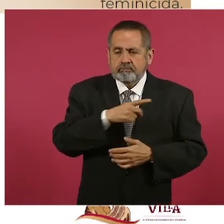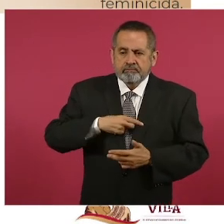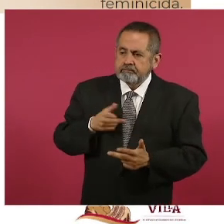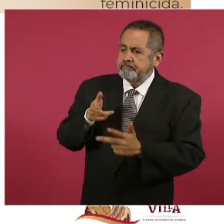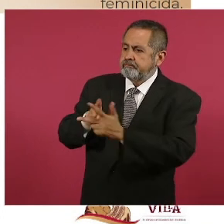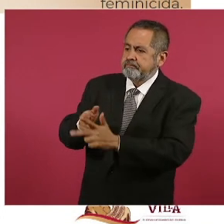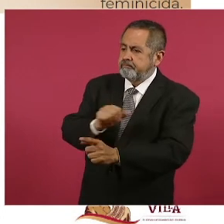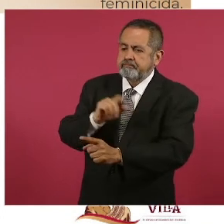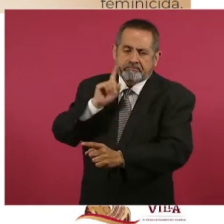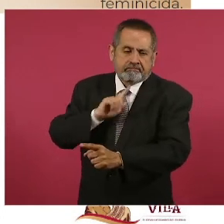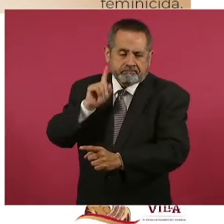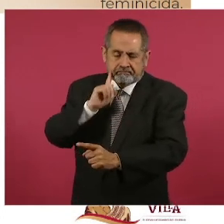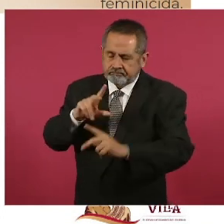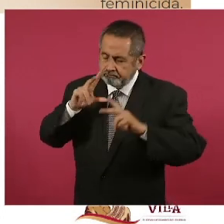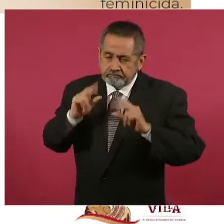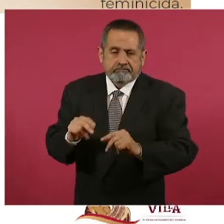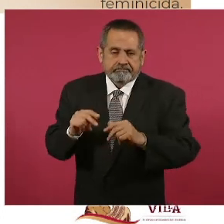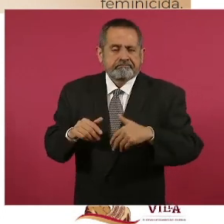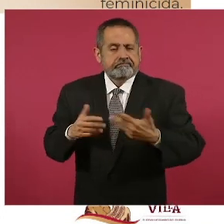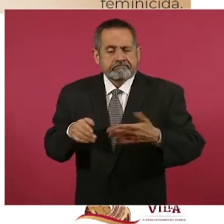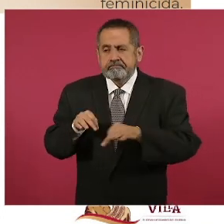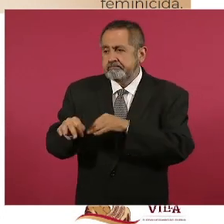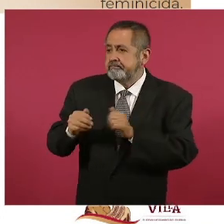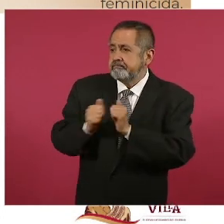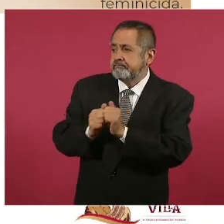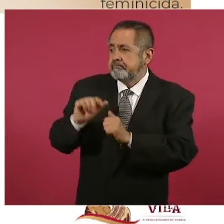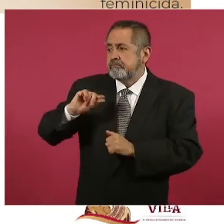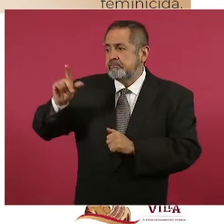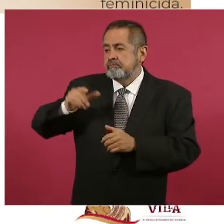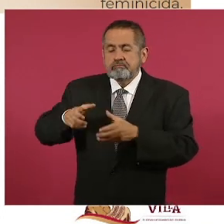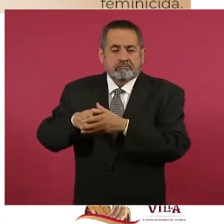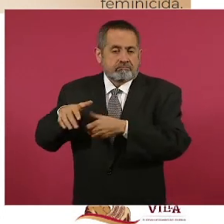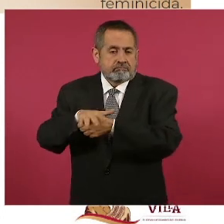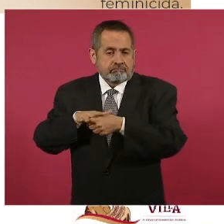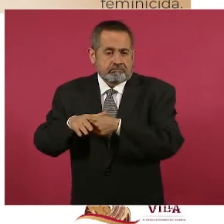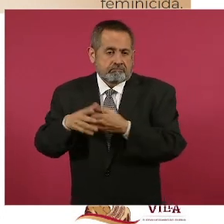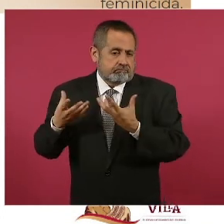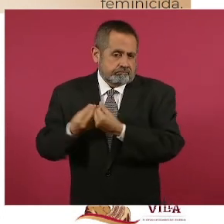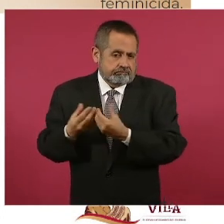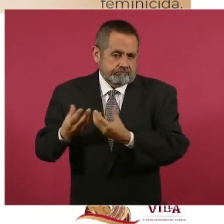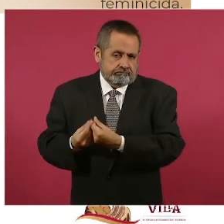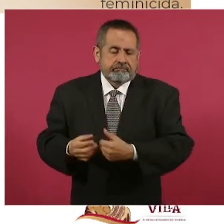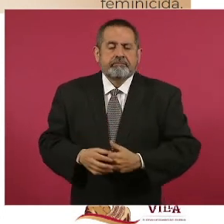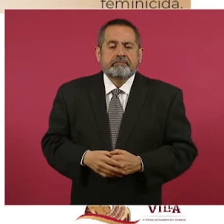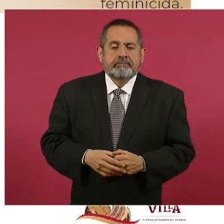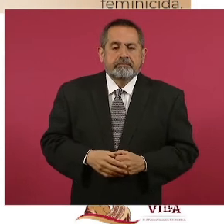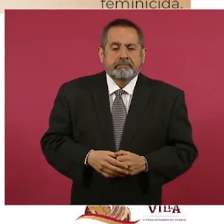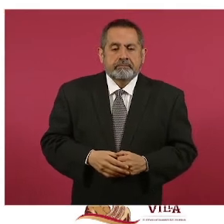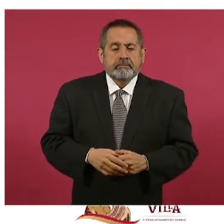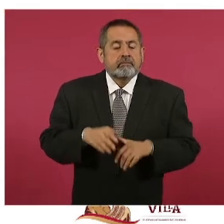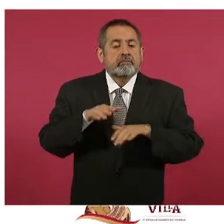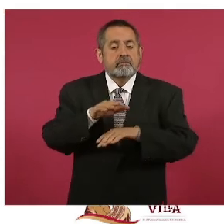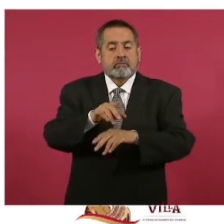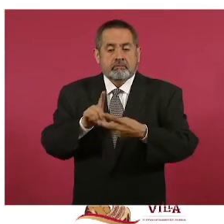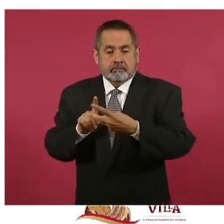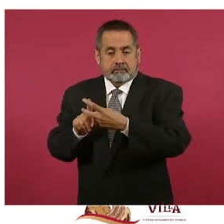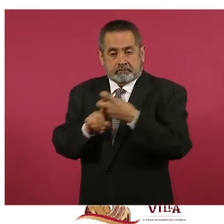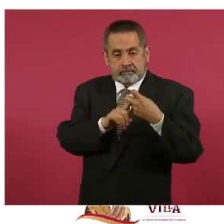trabajando con las autoridades locales. Adelante. En el caso de secuestro,